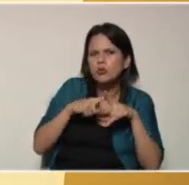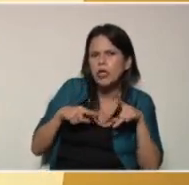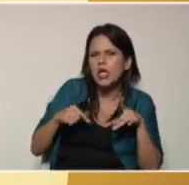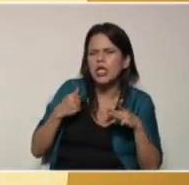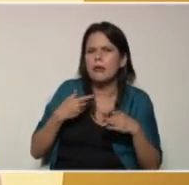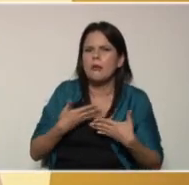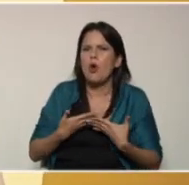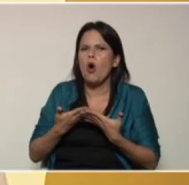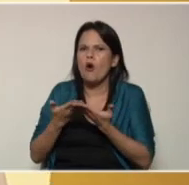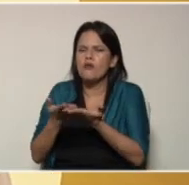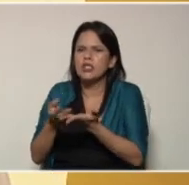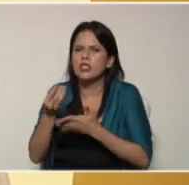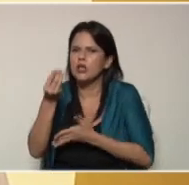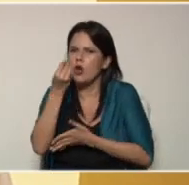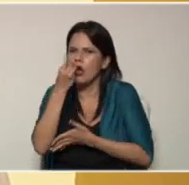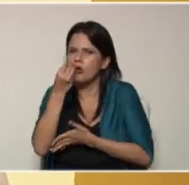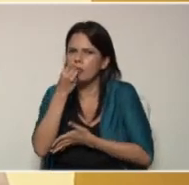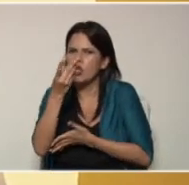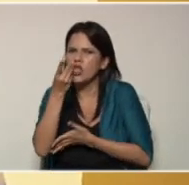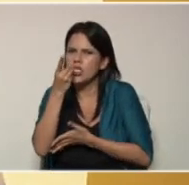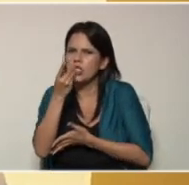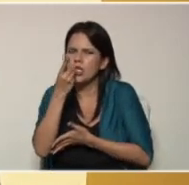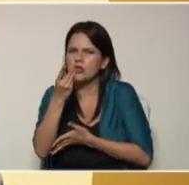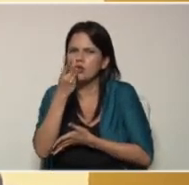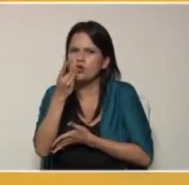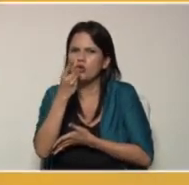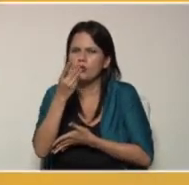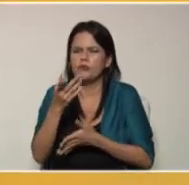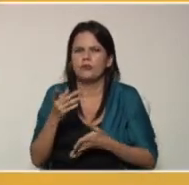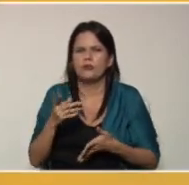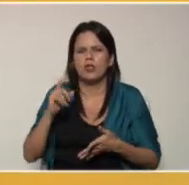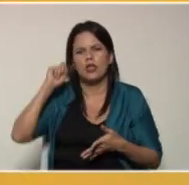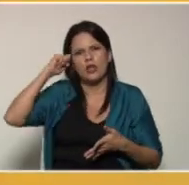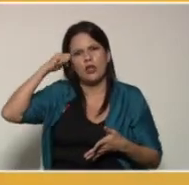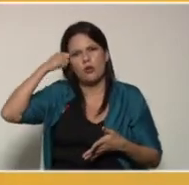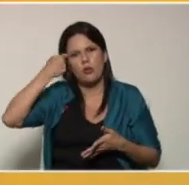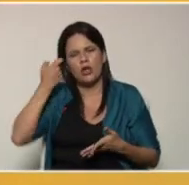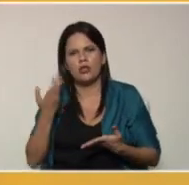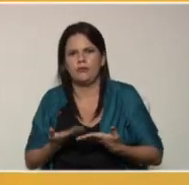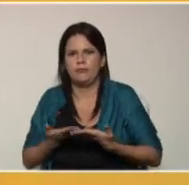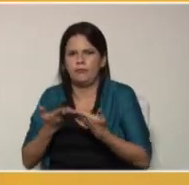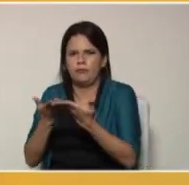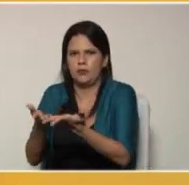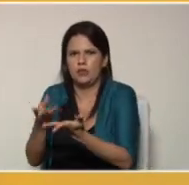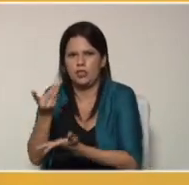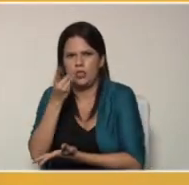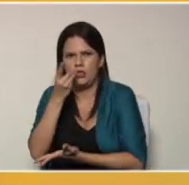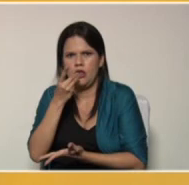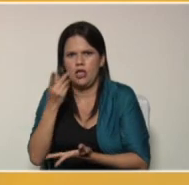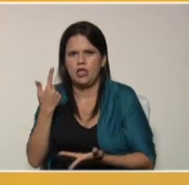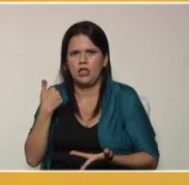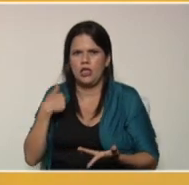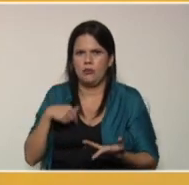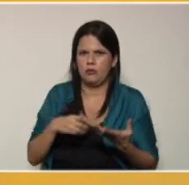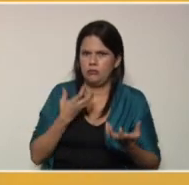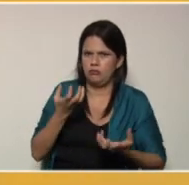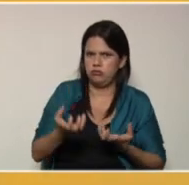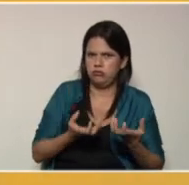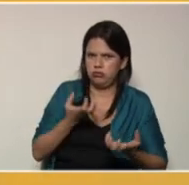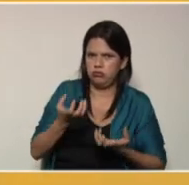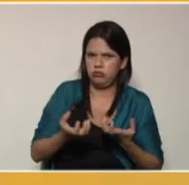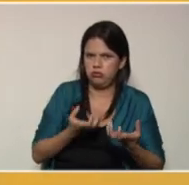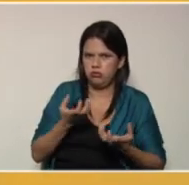ofrecer los alimentos. Recuerden que esto al momento de ofrecer los alimentos, debemos prepararlos e